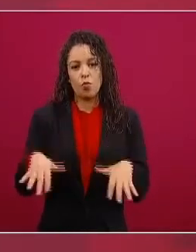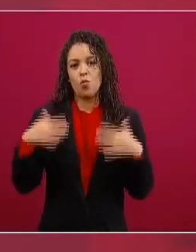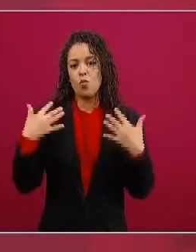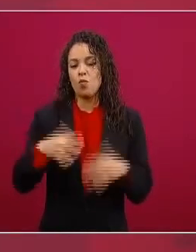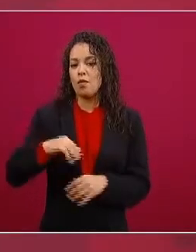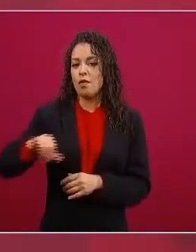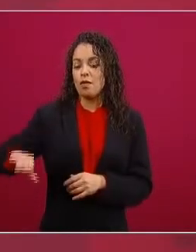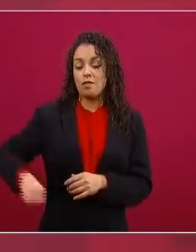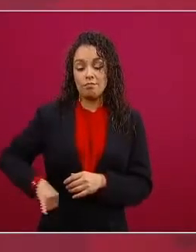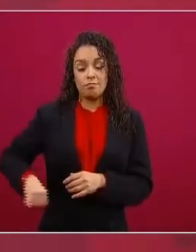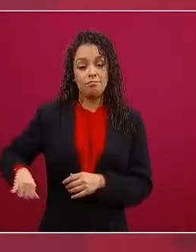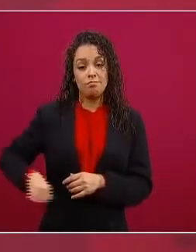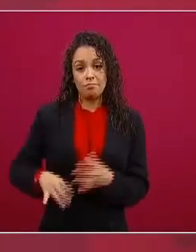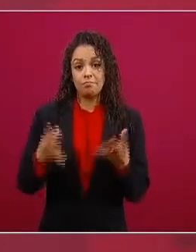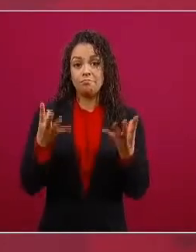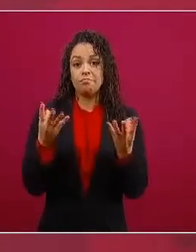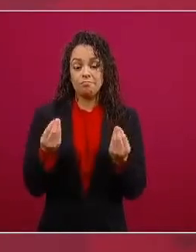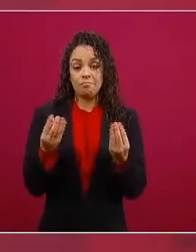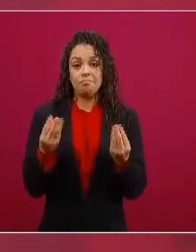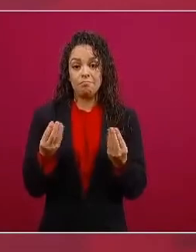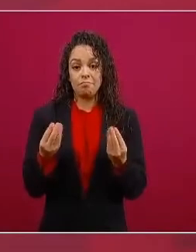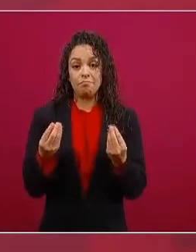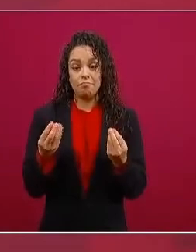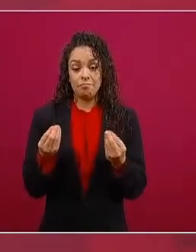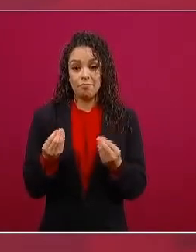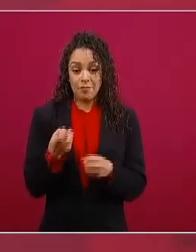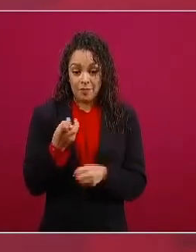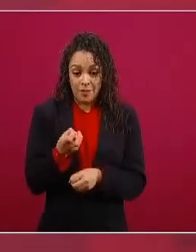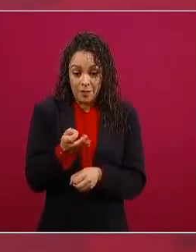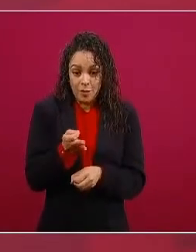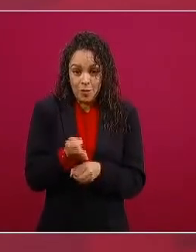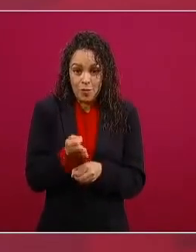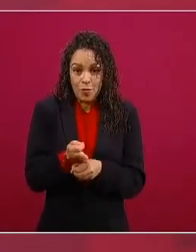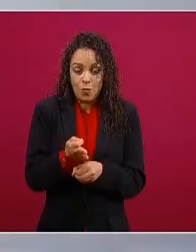el momento que estamos viviendo